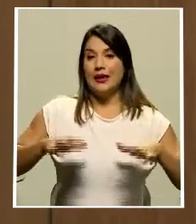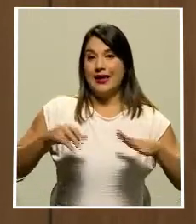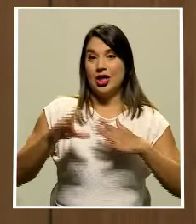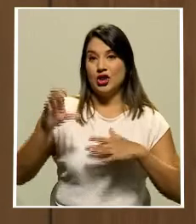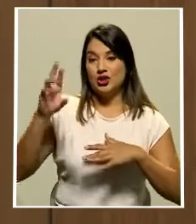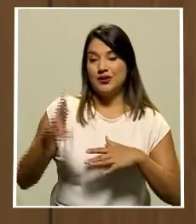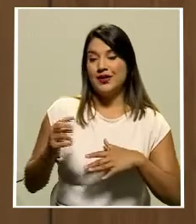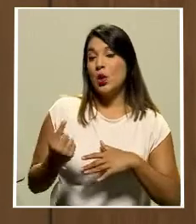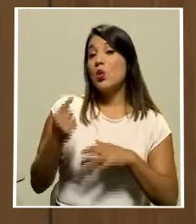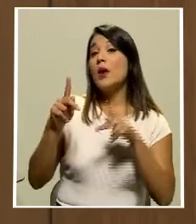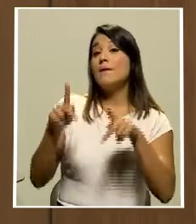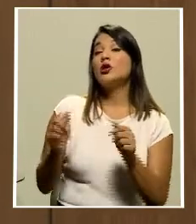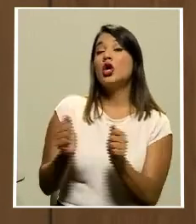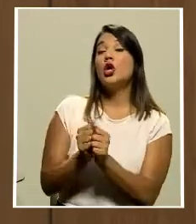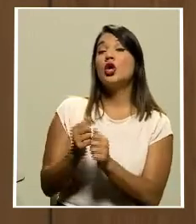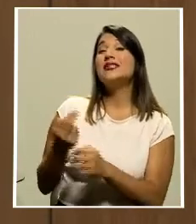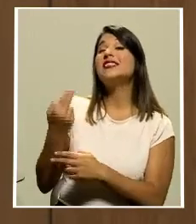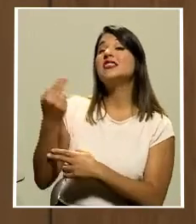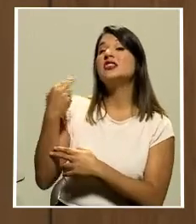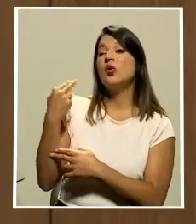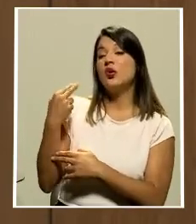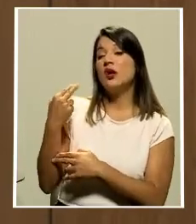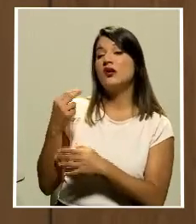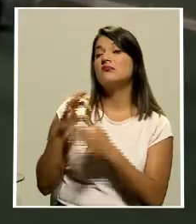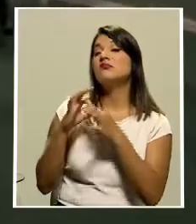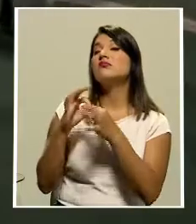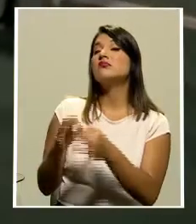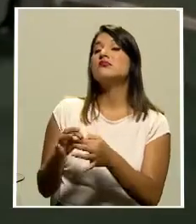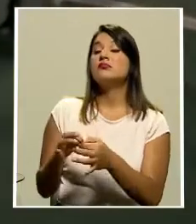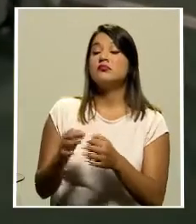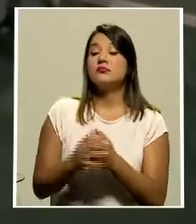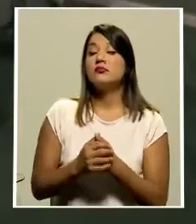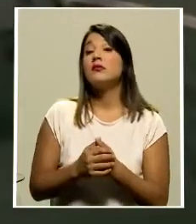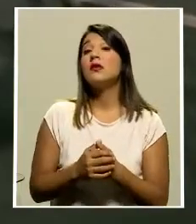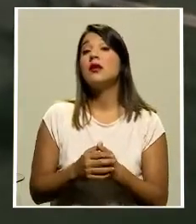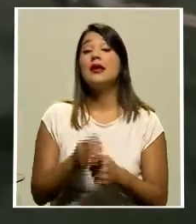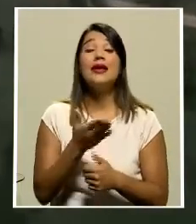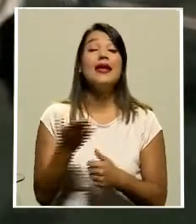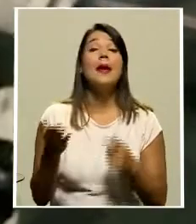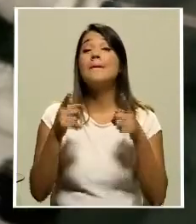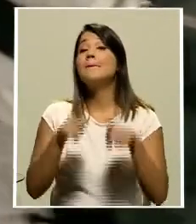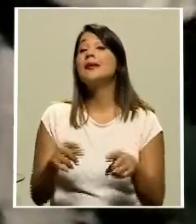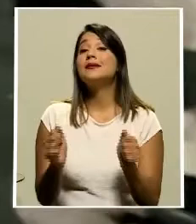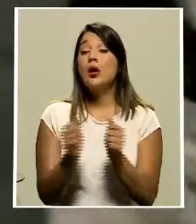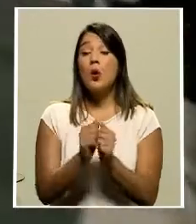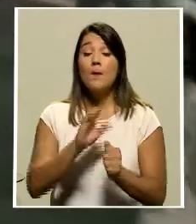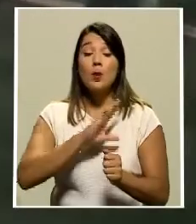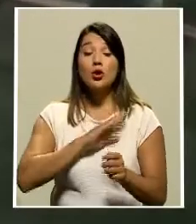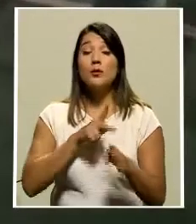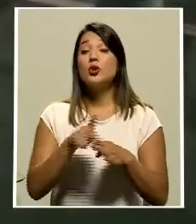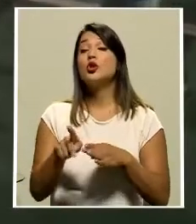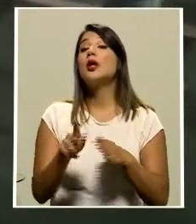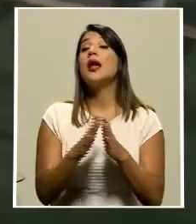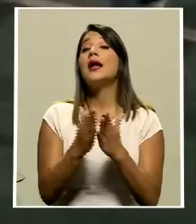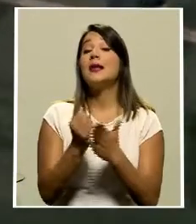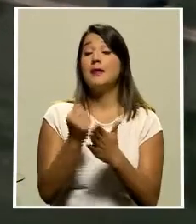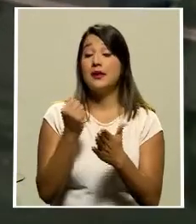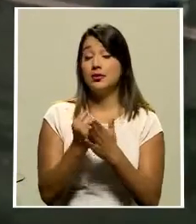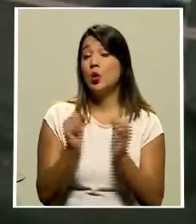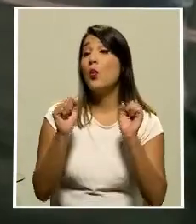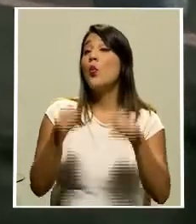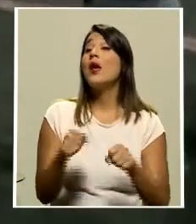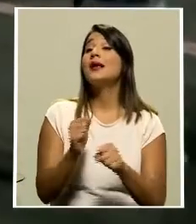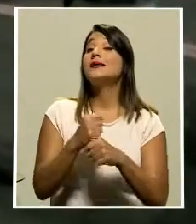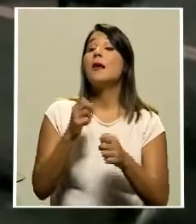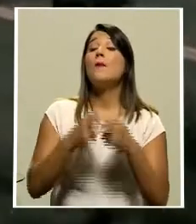antecedentes criminales que ya cumplió una condena porque no tenemos los recursos. Lo que sucede con la Policía Profesional de Migración podría ocasionar un